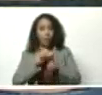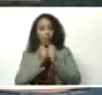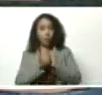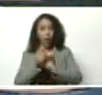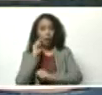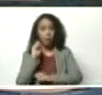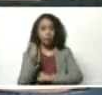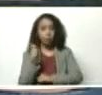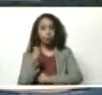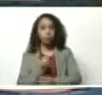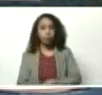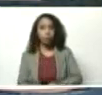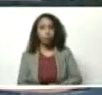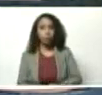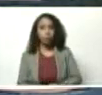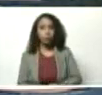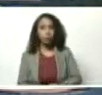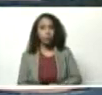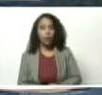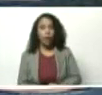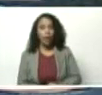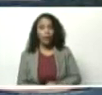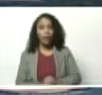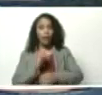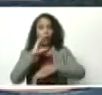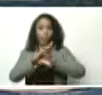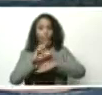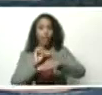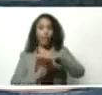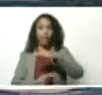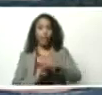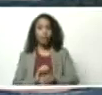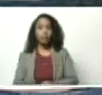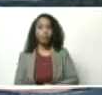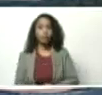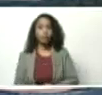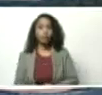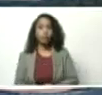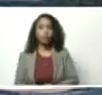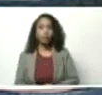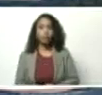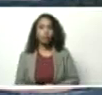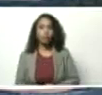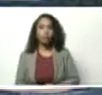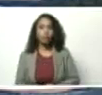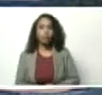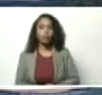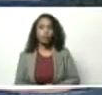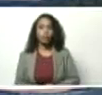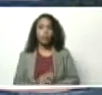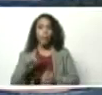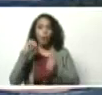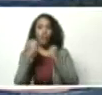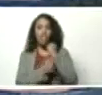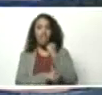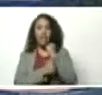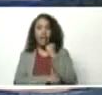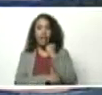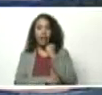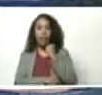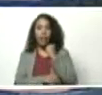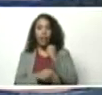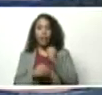en inversionista de CanTV, de Movildeb, de la